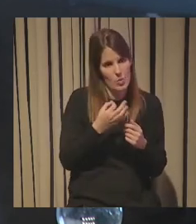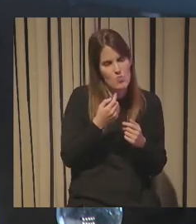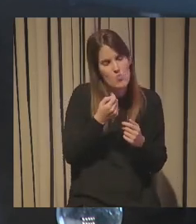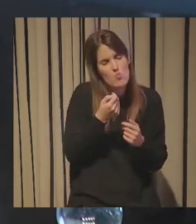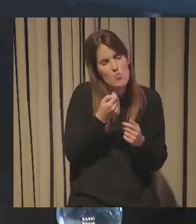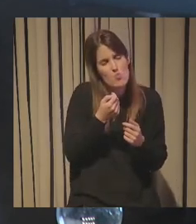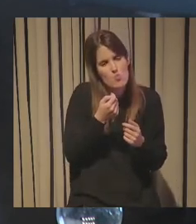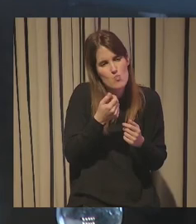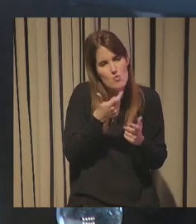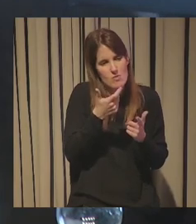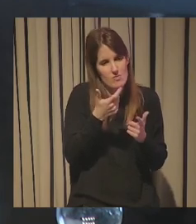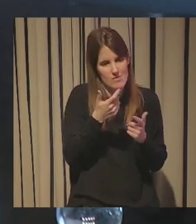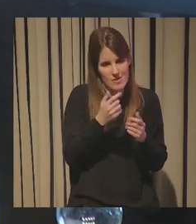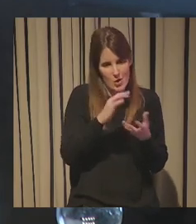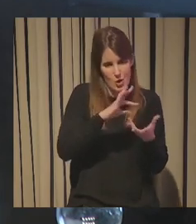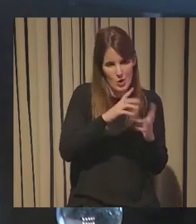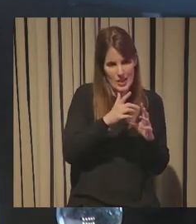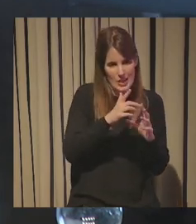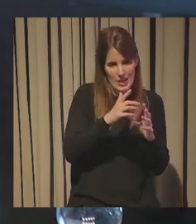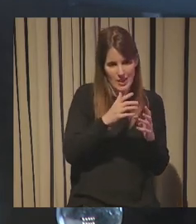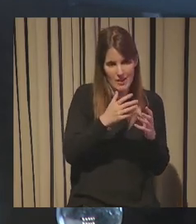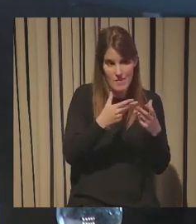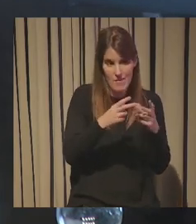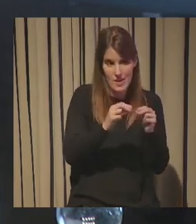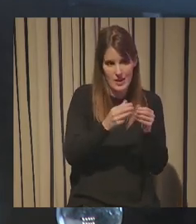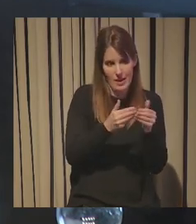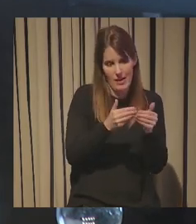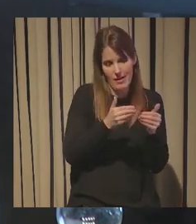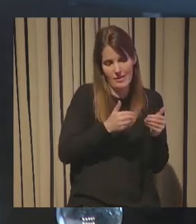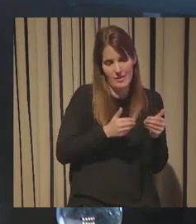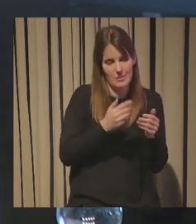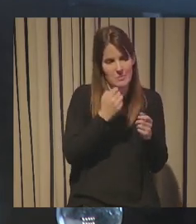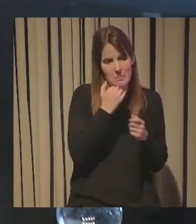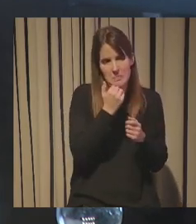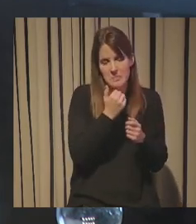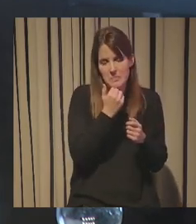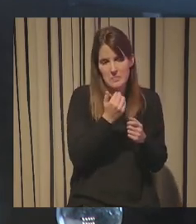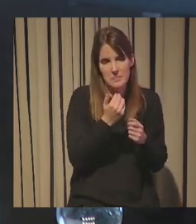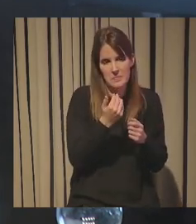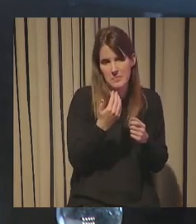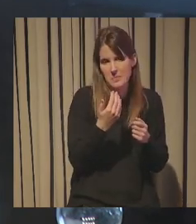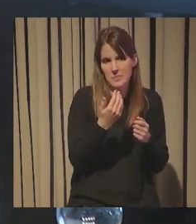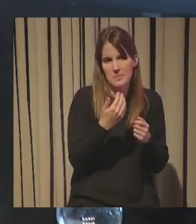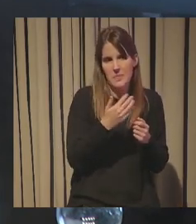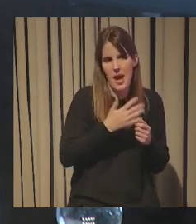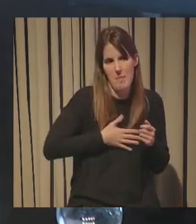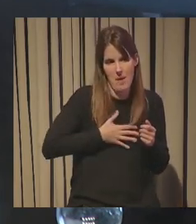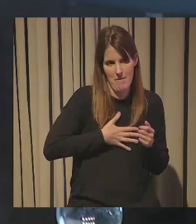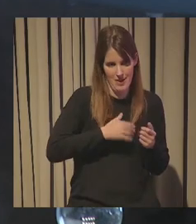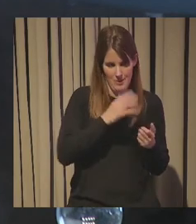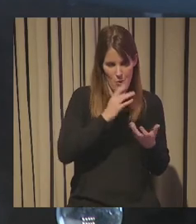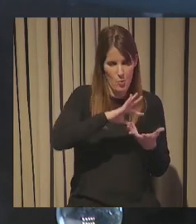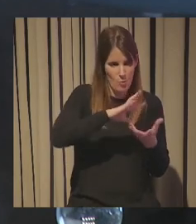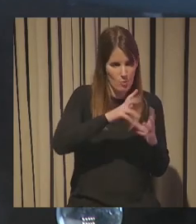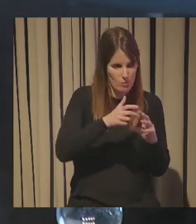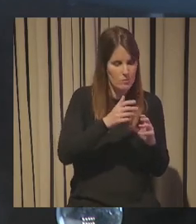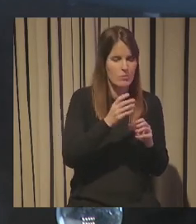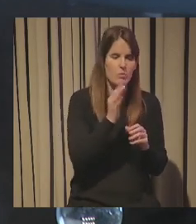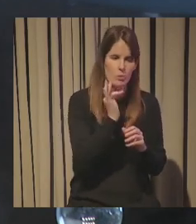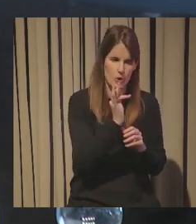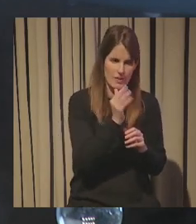guiño amable y acabar por ejemplo hace poco porque también pasan cosas buenas en el mundo lo que pasa que